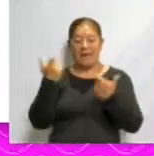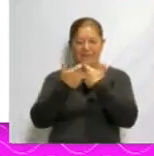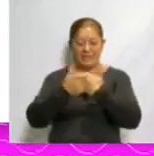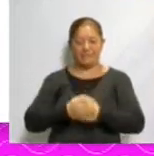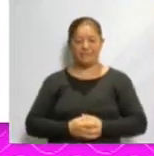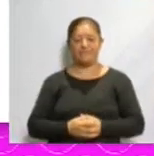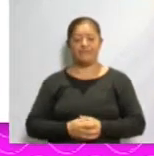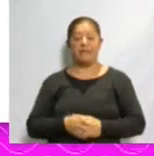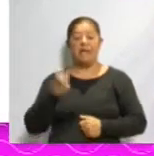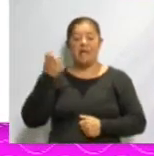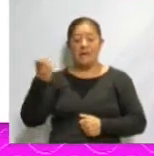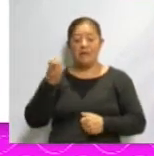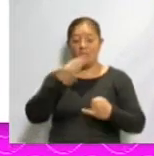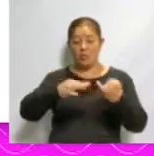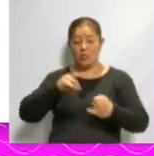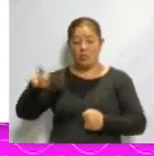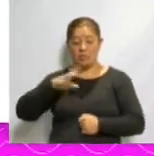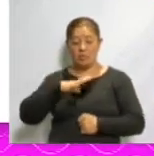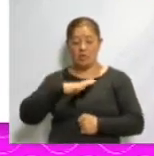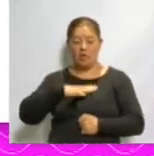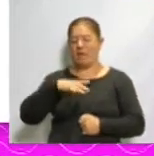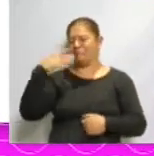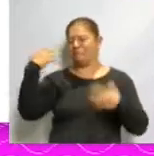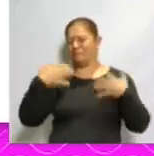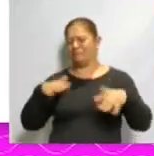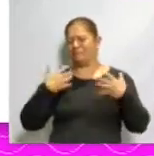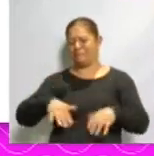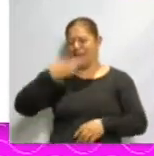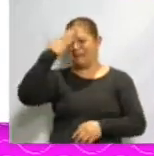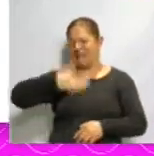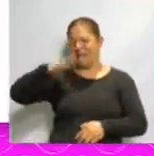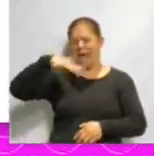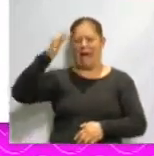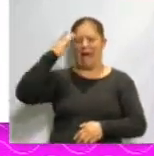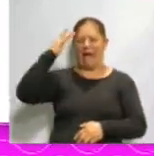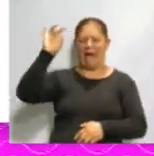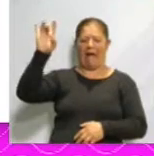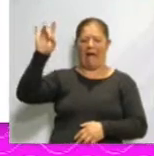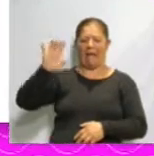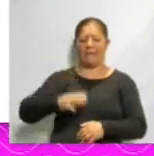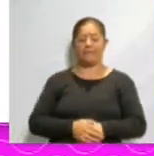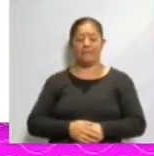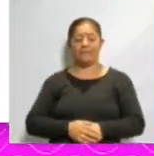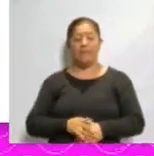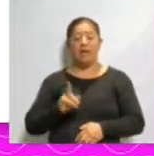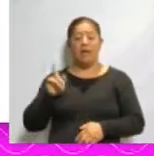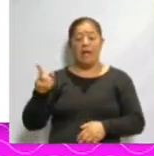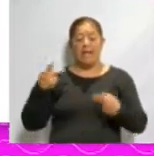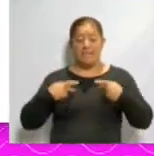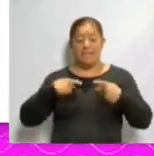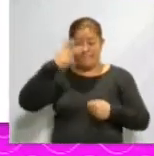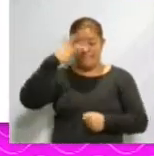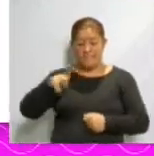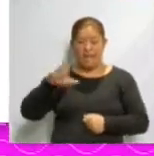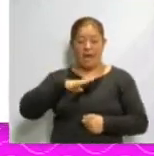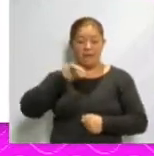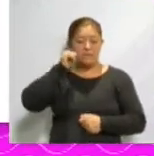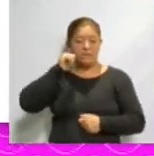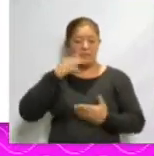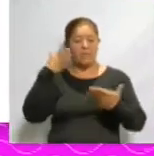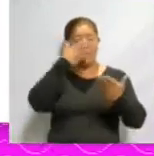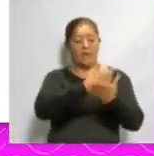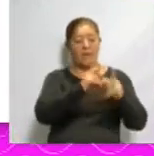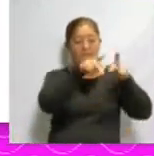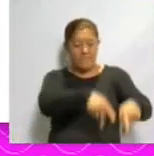These biting poems are also very popular during this celebration. Mexican people usually go to the cemeteries to